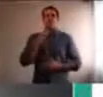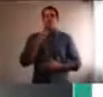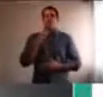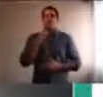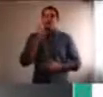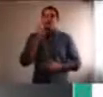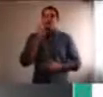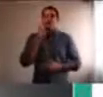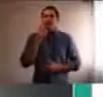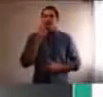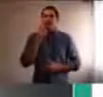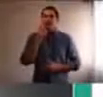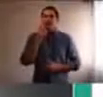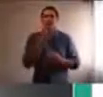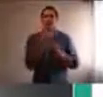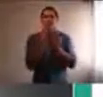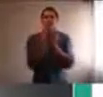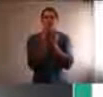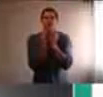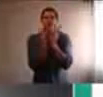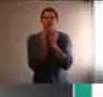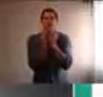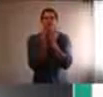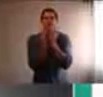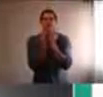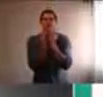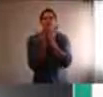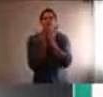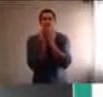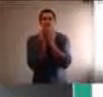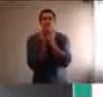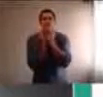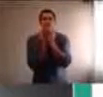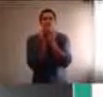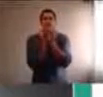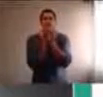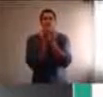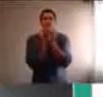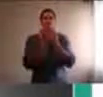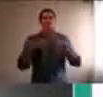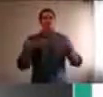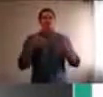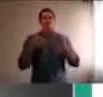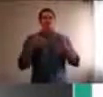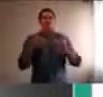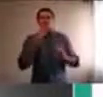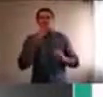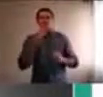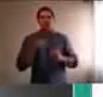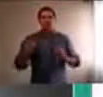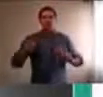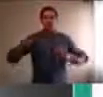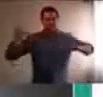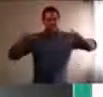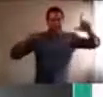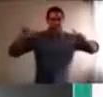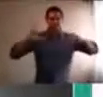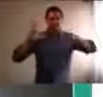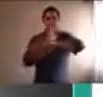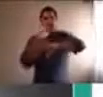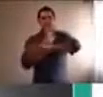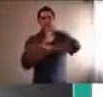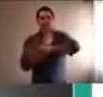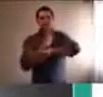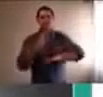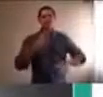de papel, que uno va abriendo, y hay como diferentes consignas, bueno, teatro de sombras chinas, esto para los más chicos.